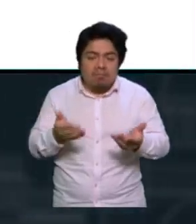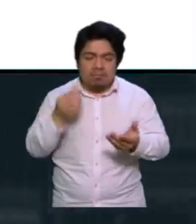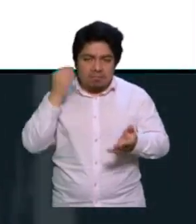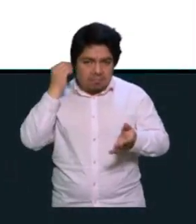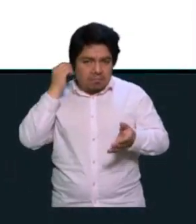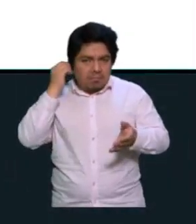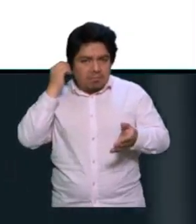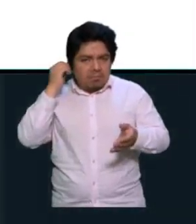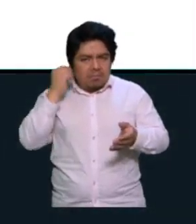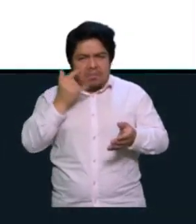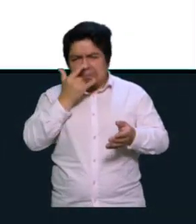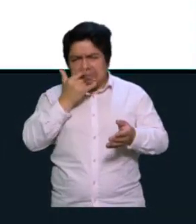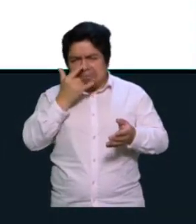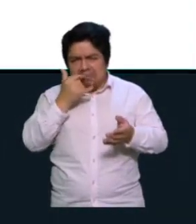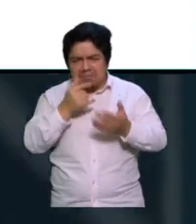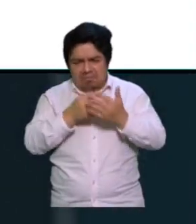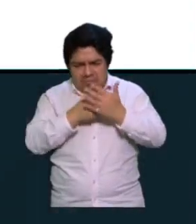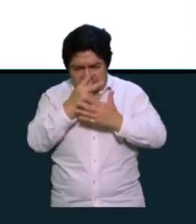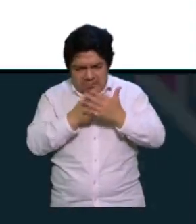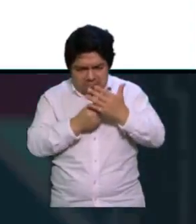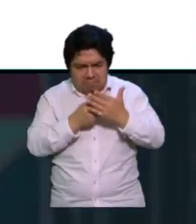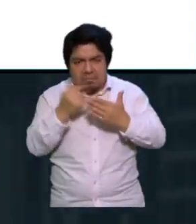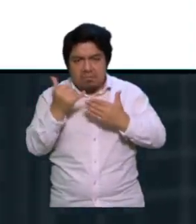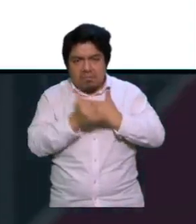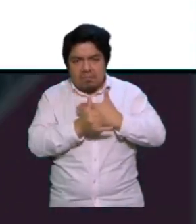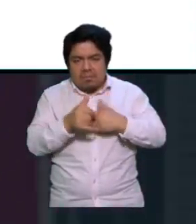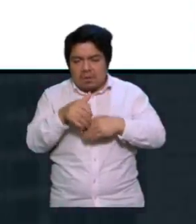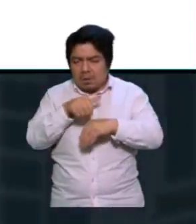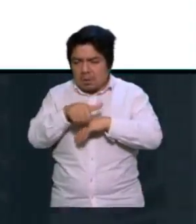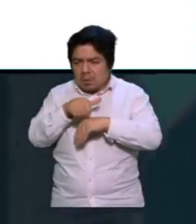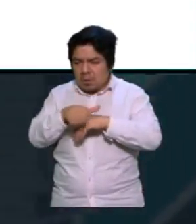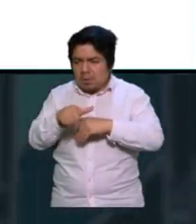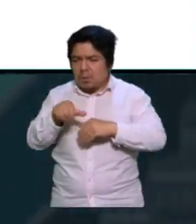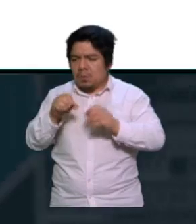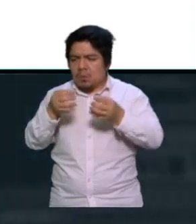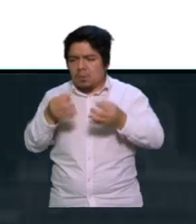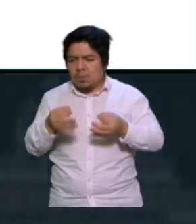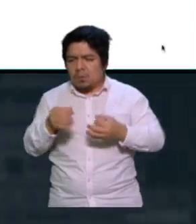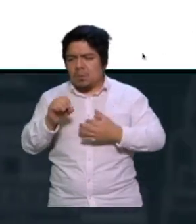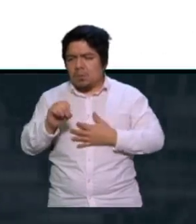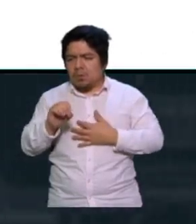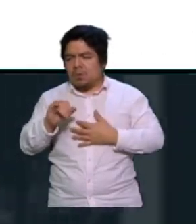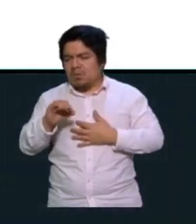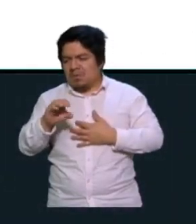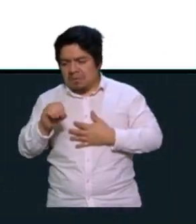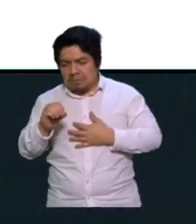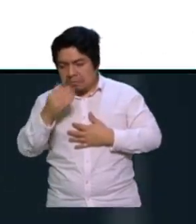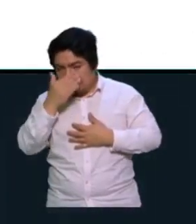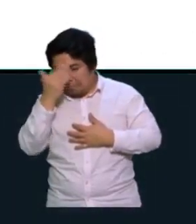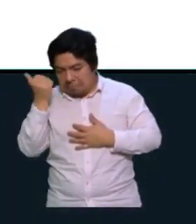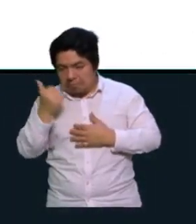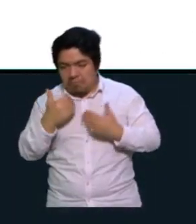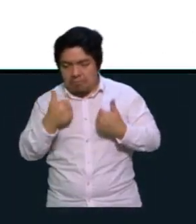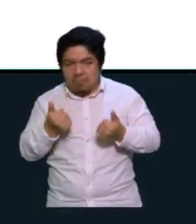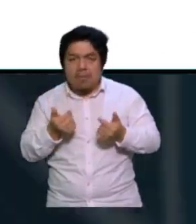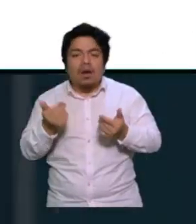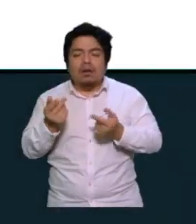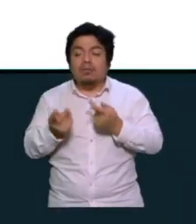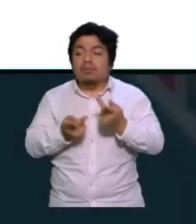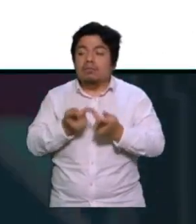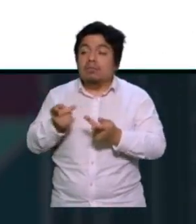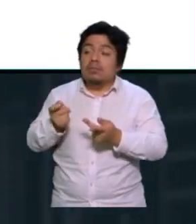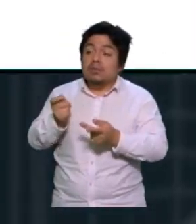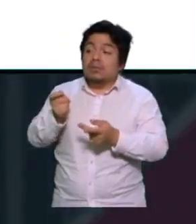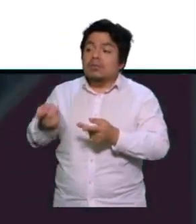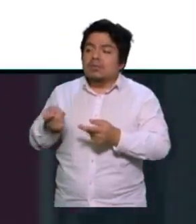porque el proyecto te lo ponen con el número de oficio, con lo cual no entiendes nada, está muy mal esa parte. Pero bueno, entonces yo le pregunto, ¿en qué